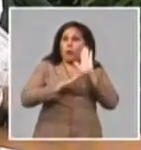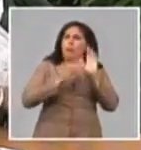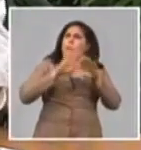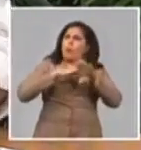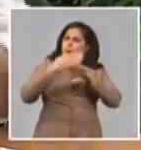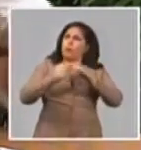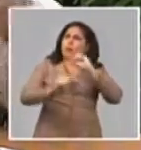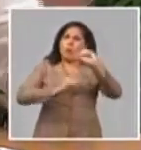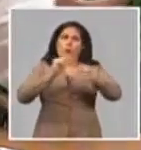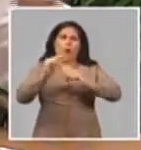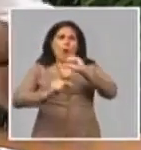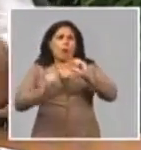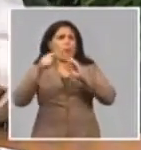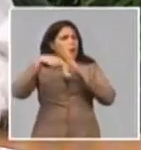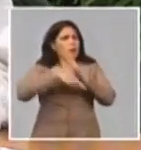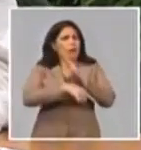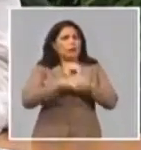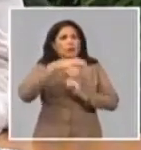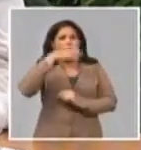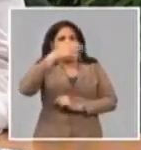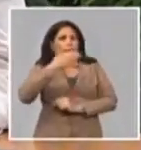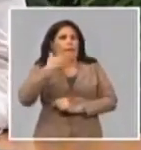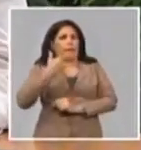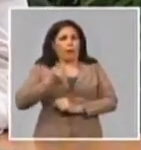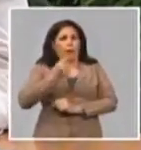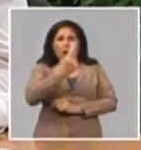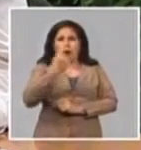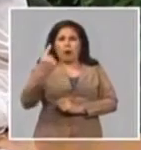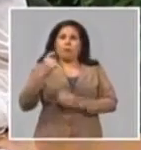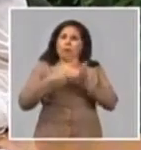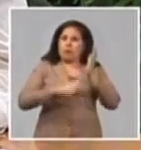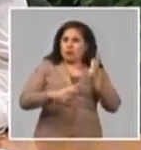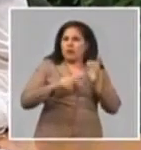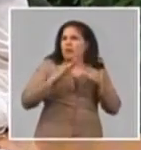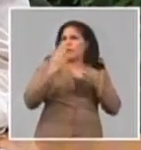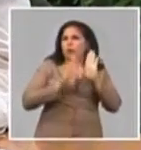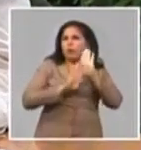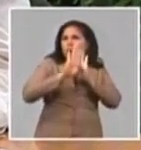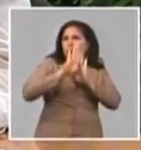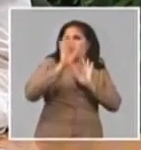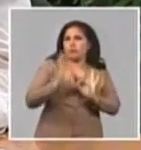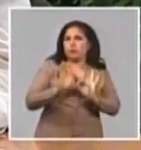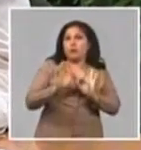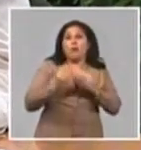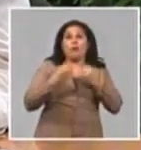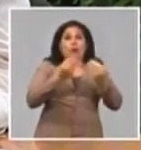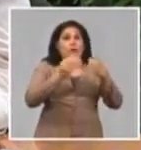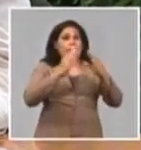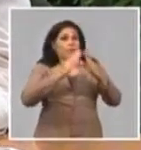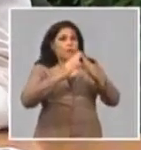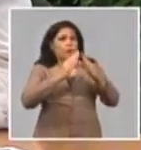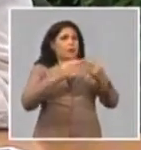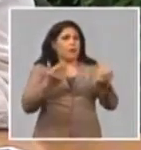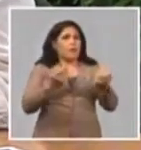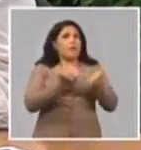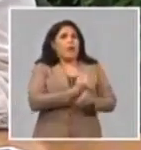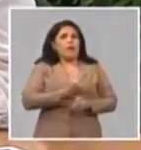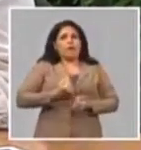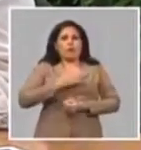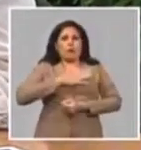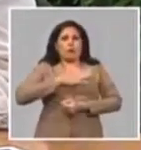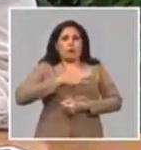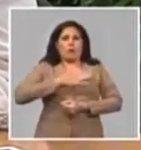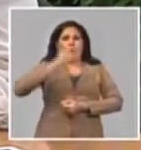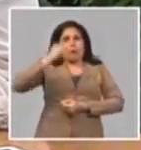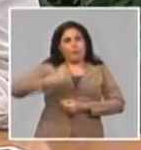vamos a ir viendo por dentro en cada caso. Quienes van avanzando más en la implementación de la política, el esfuerzo propio